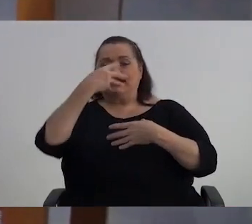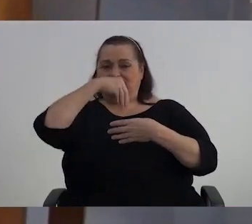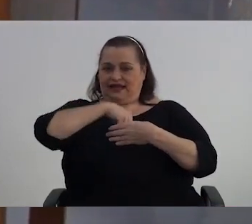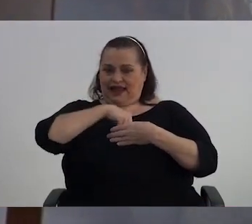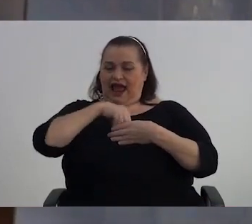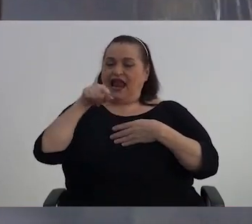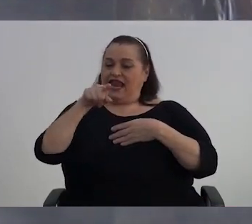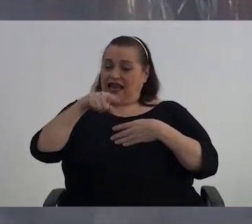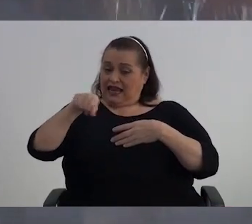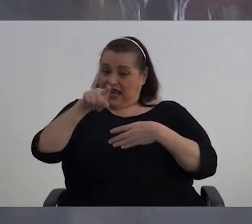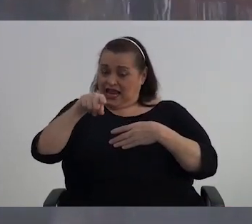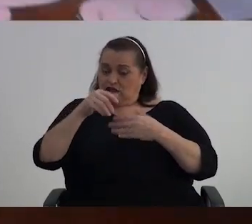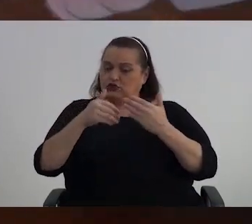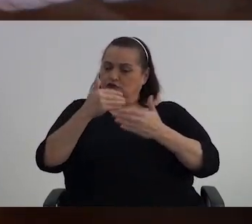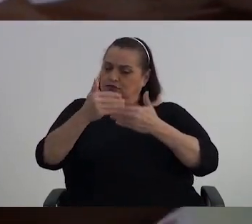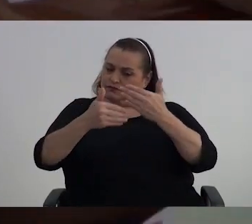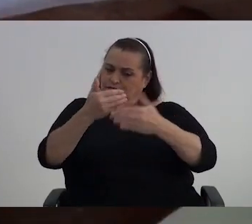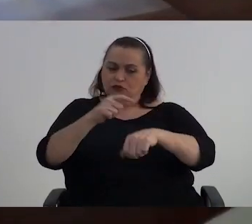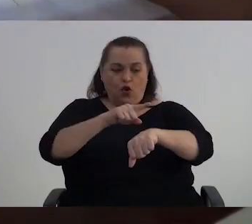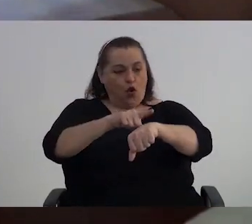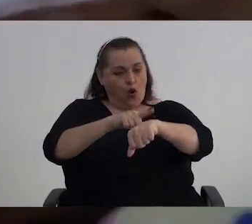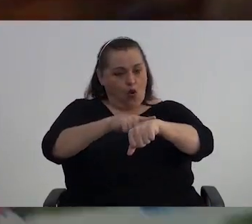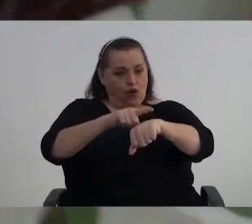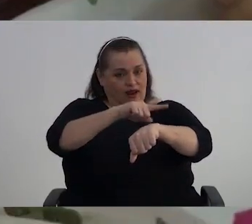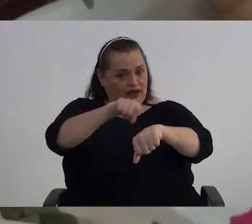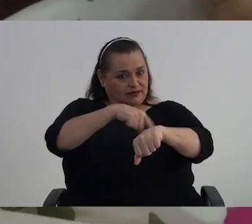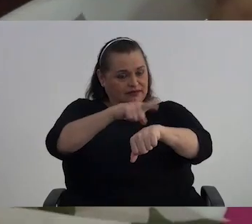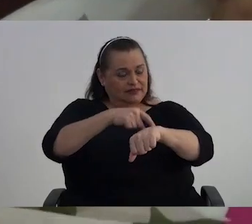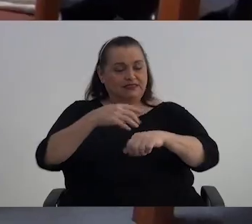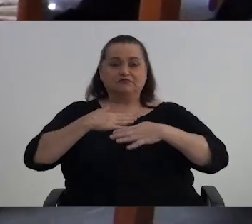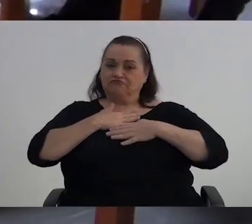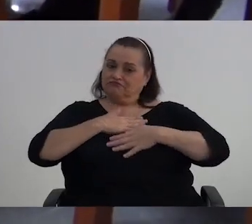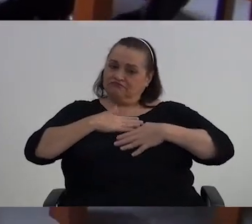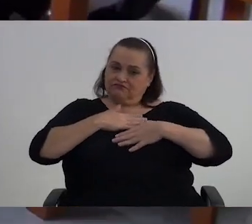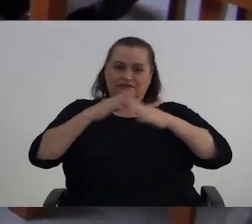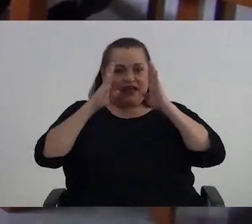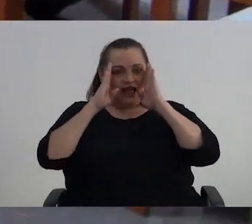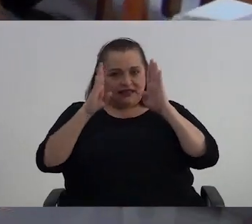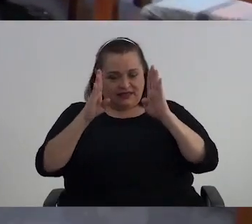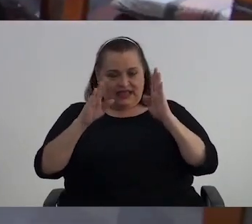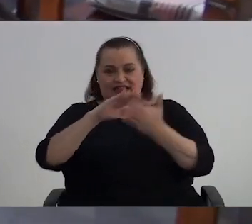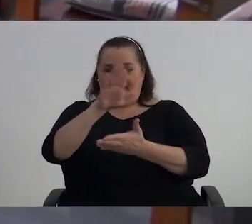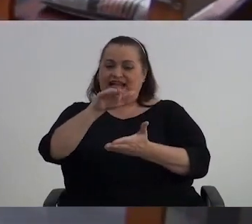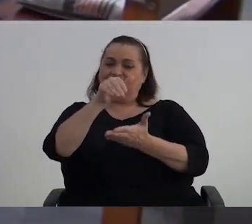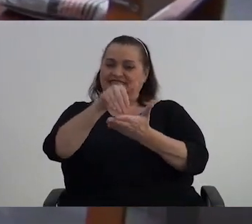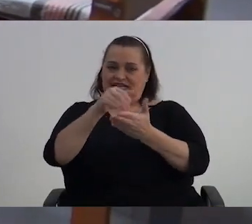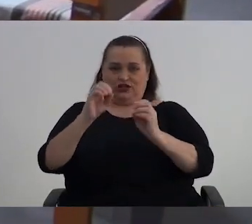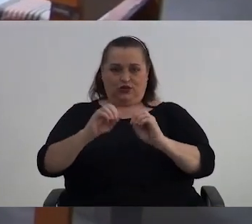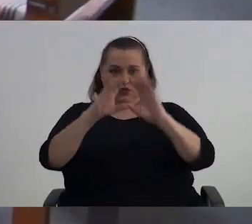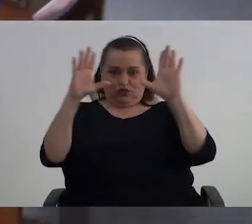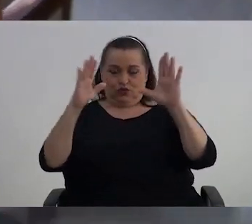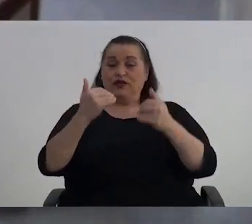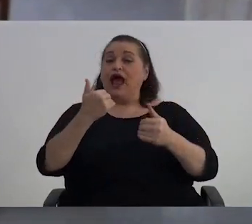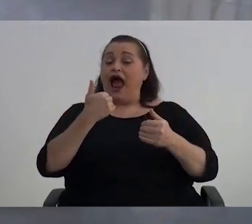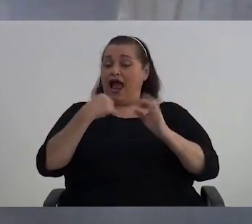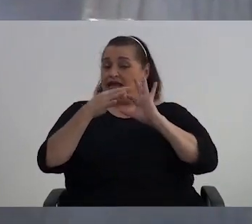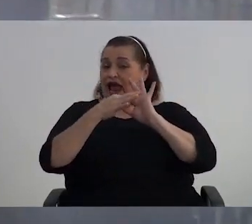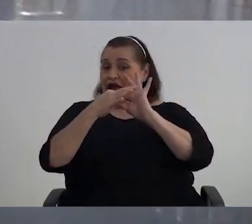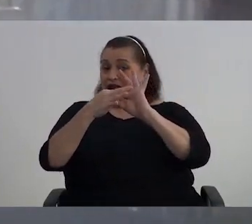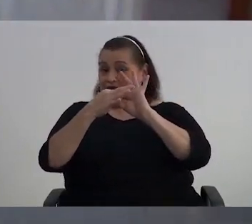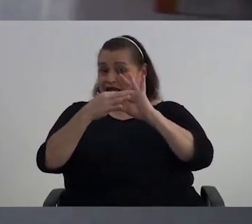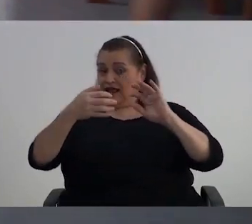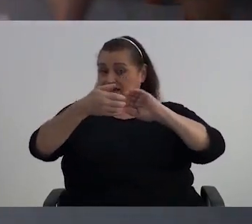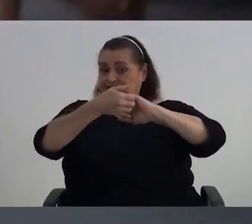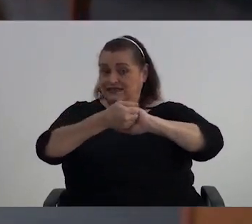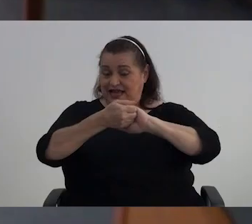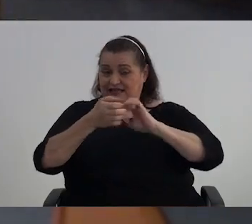pasen pues horas amenas mientras están atendidos en el centro diurno. Ha habido una alianza estratégica